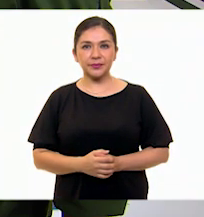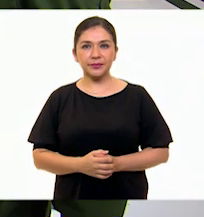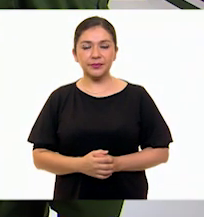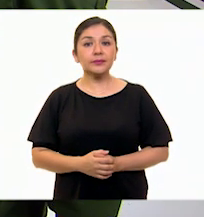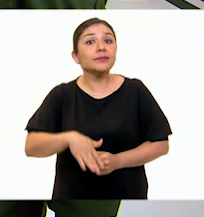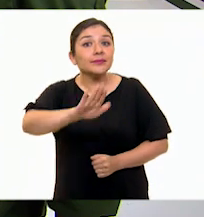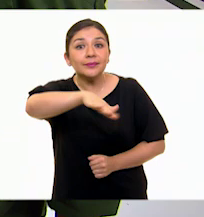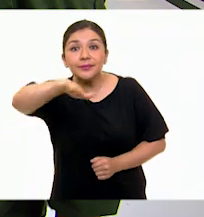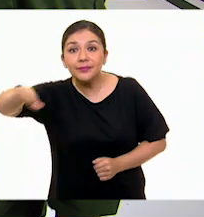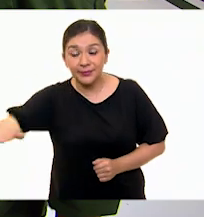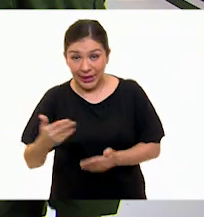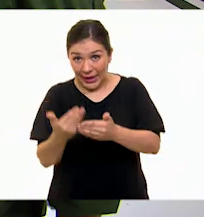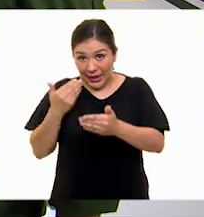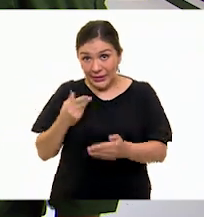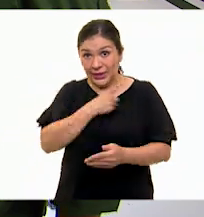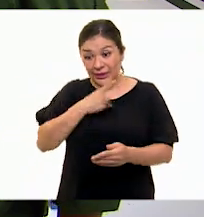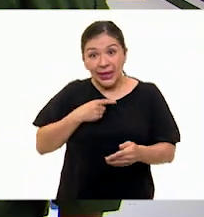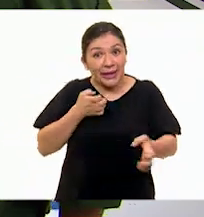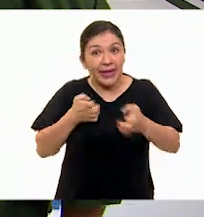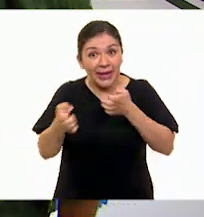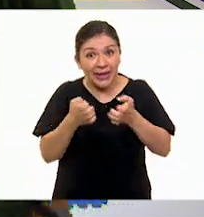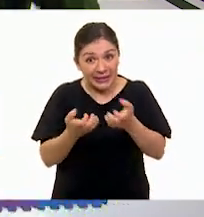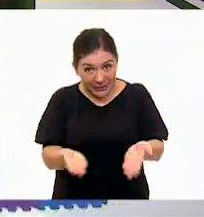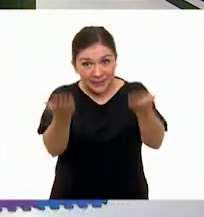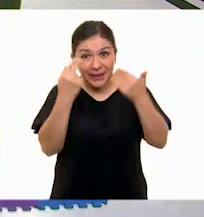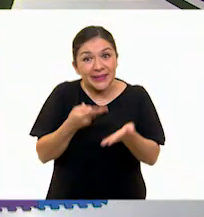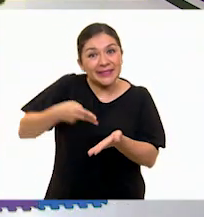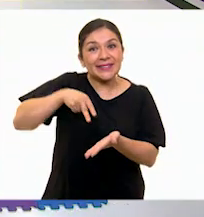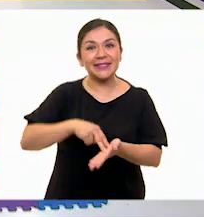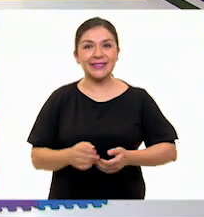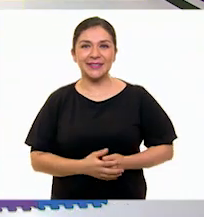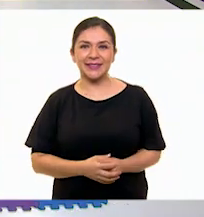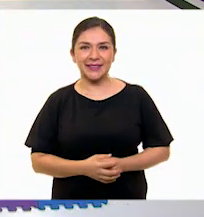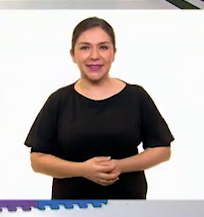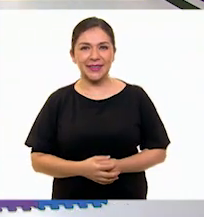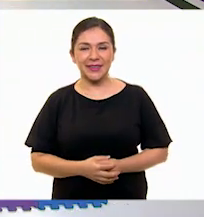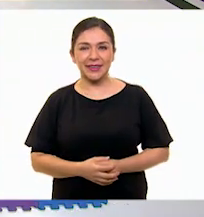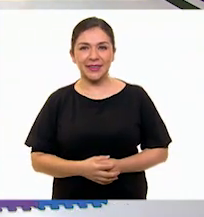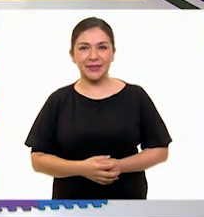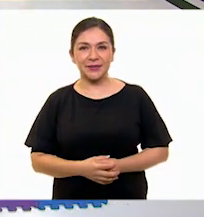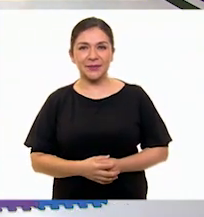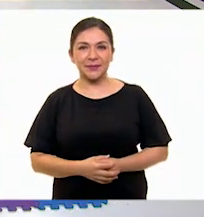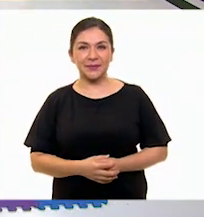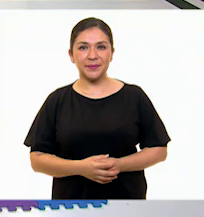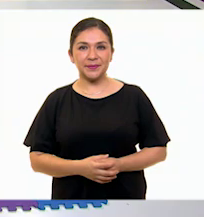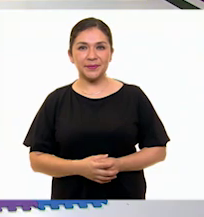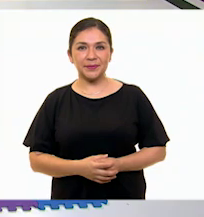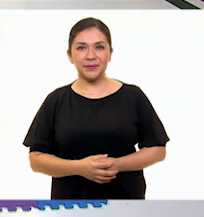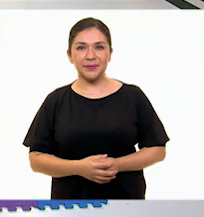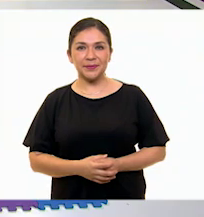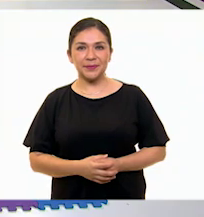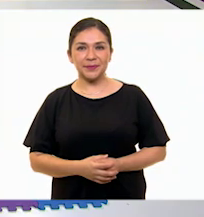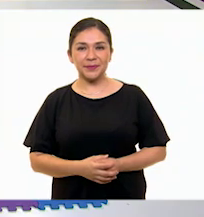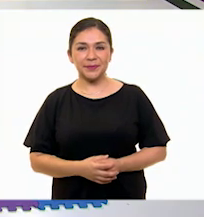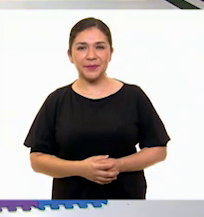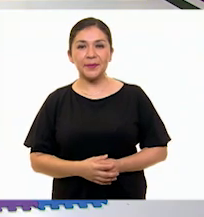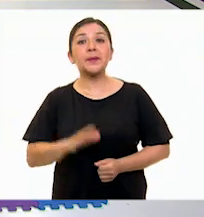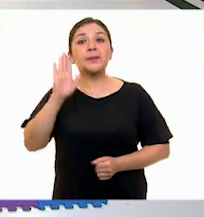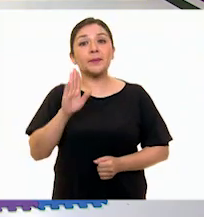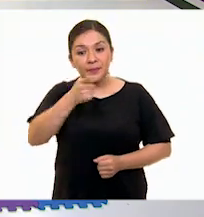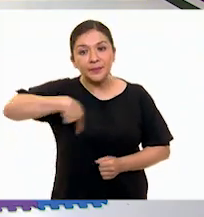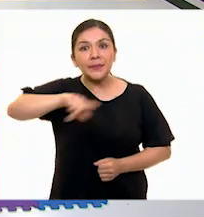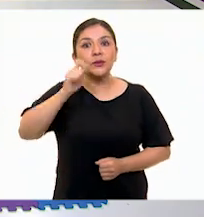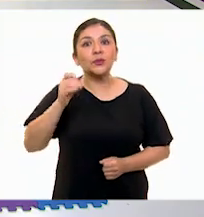oigan pero antes pausa activa no vamos a movernos vénganse sí como si fuéramos muñecos de plastilina